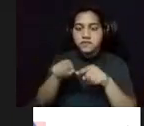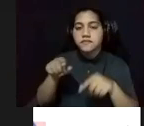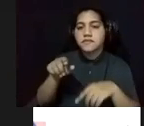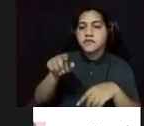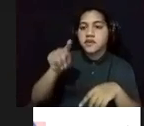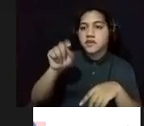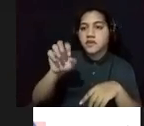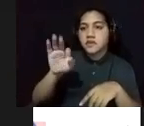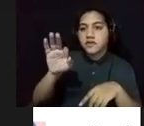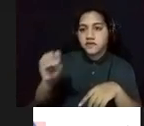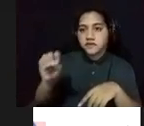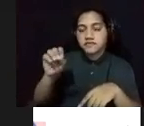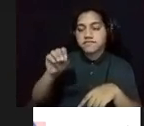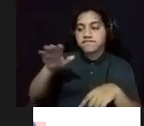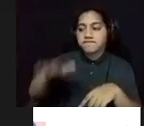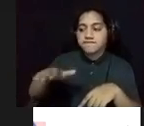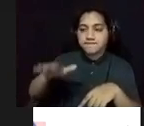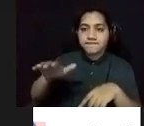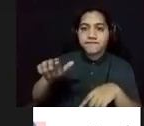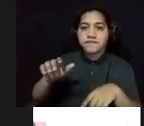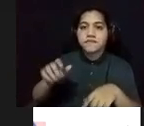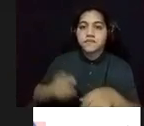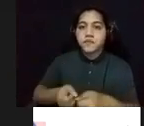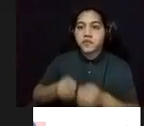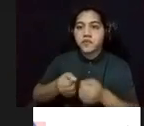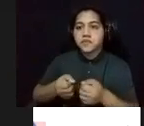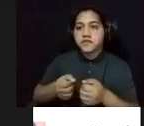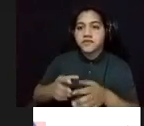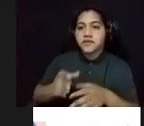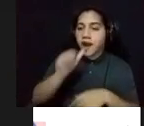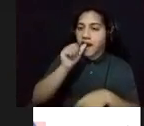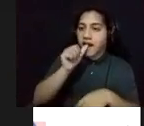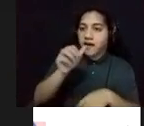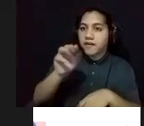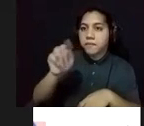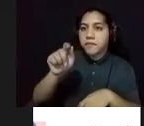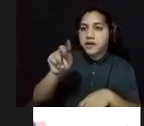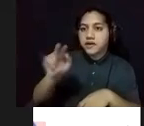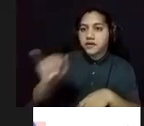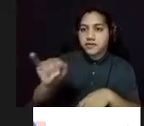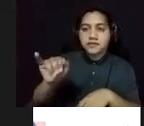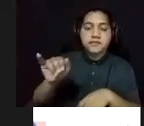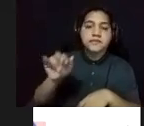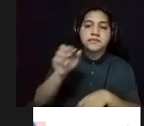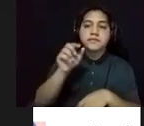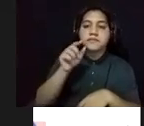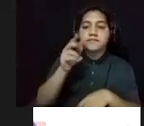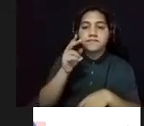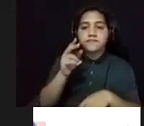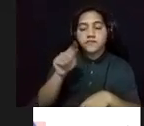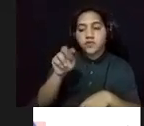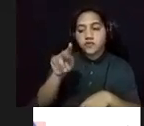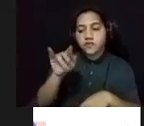niño, sosteniendo una bolsa de maní. Tufiño, observando la pintura, nos